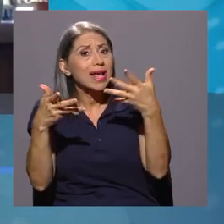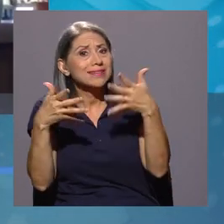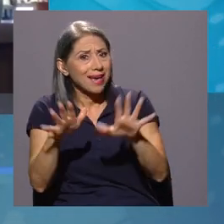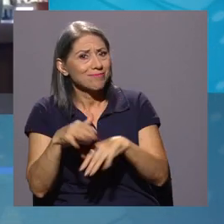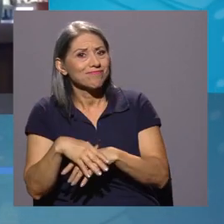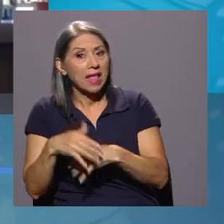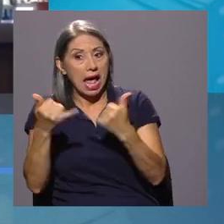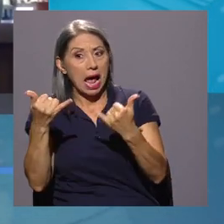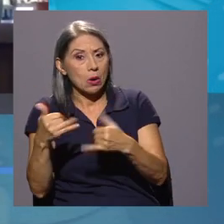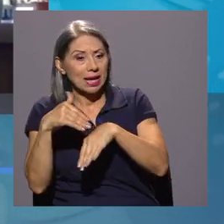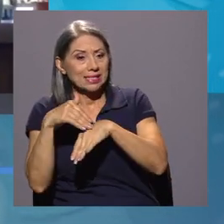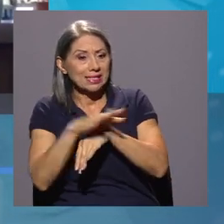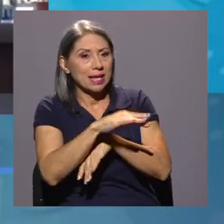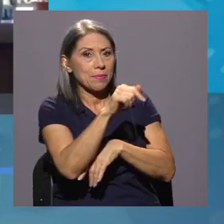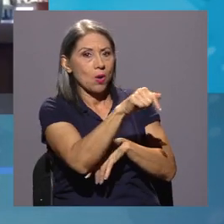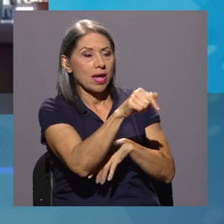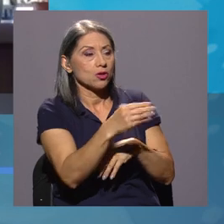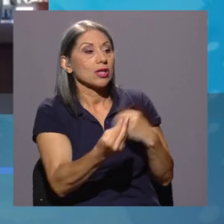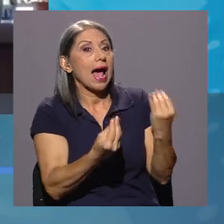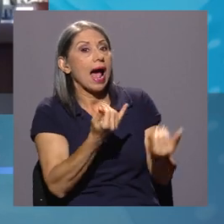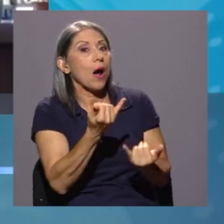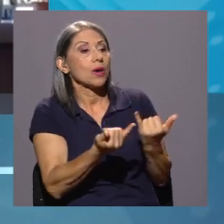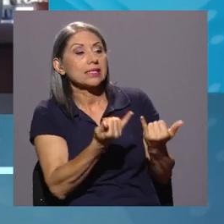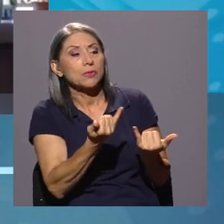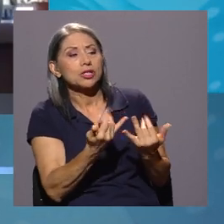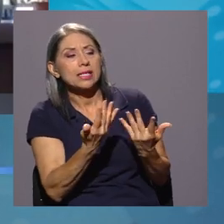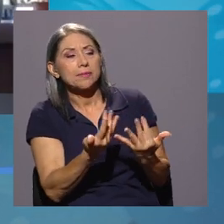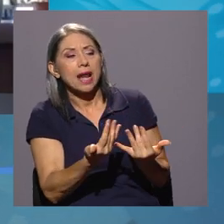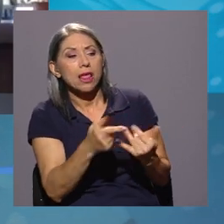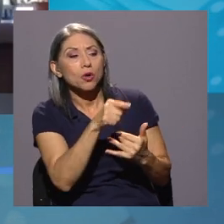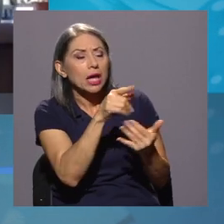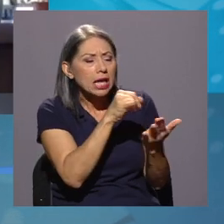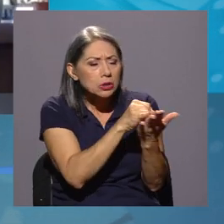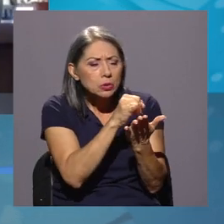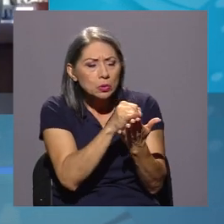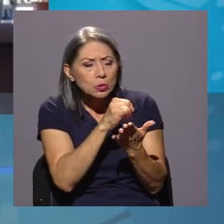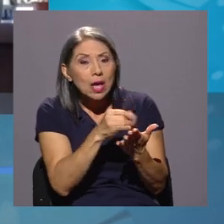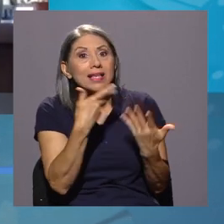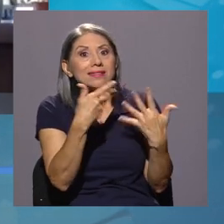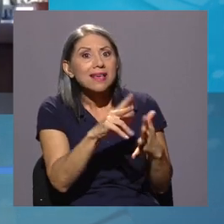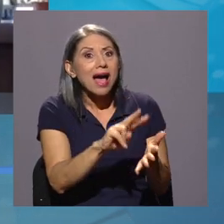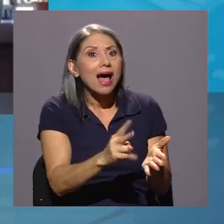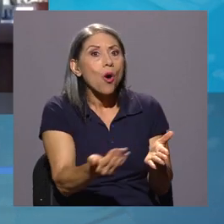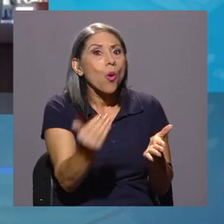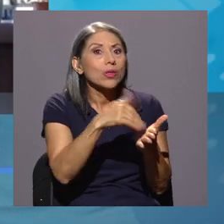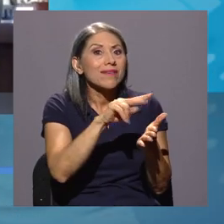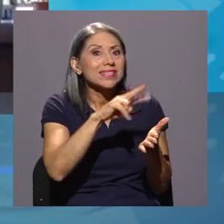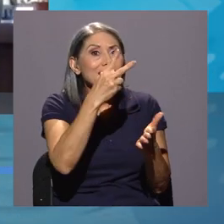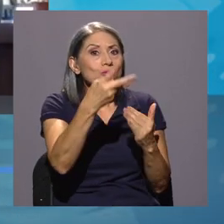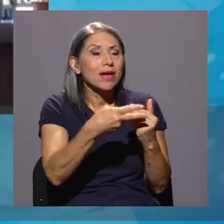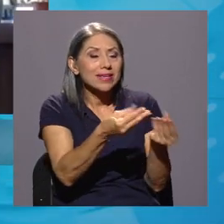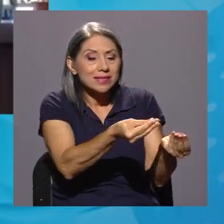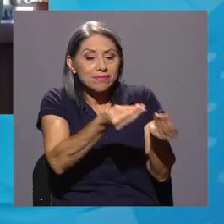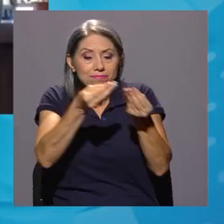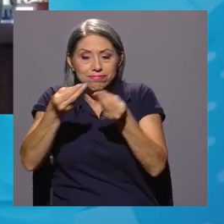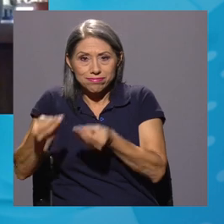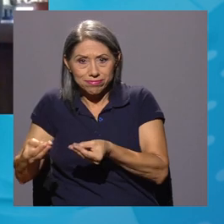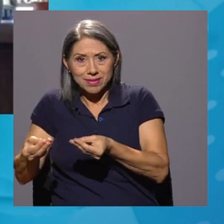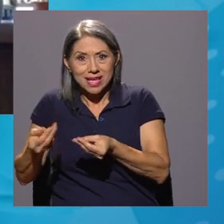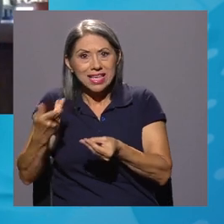envió y ahora estamos esperando que venga la segunda consulta y ya estamos preparándonos para emitir el criterio